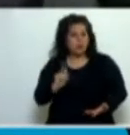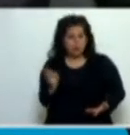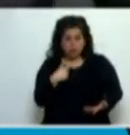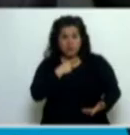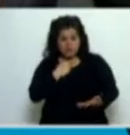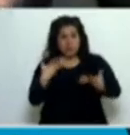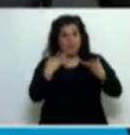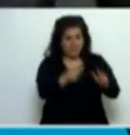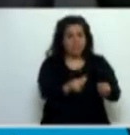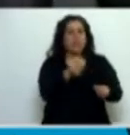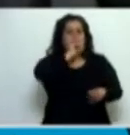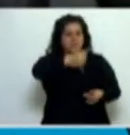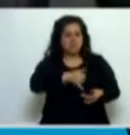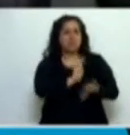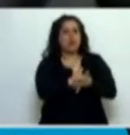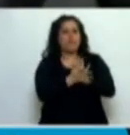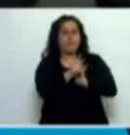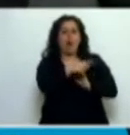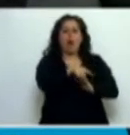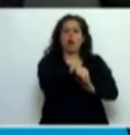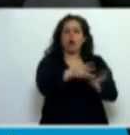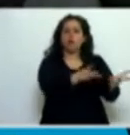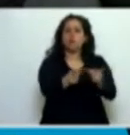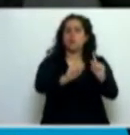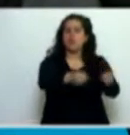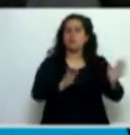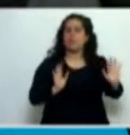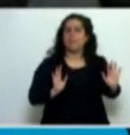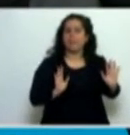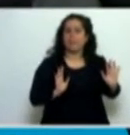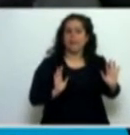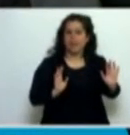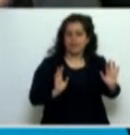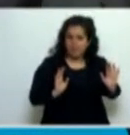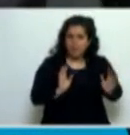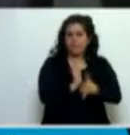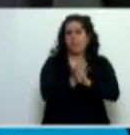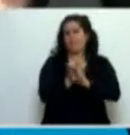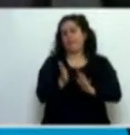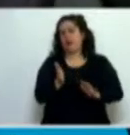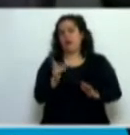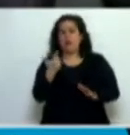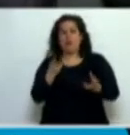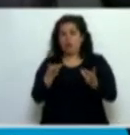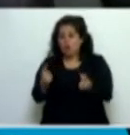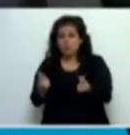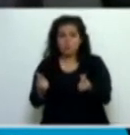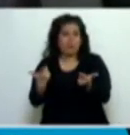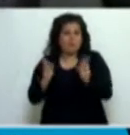incluirlas como consumidores o usuarios a pesar de que no hayan ejercido, realizado un acto de consumo.